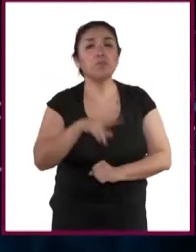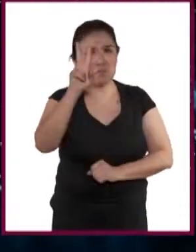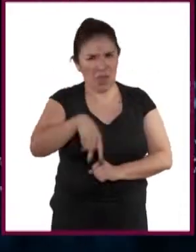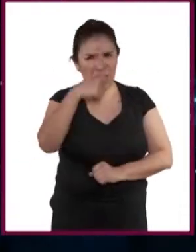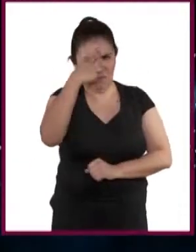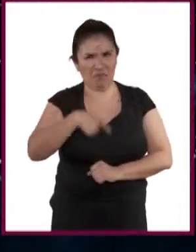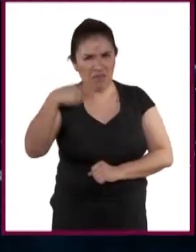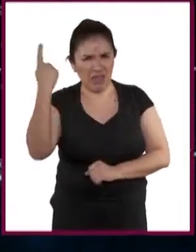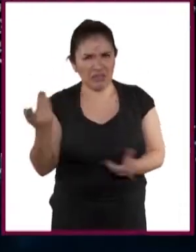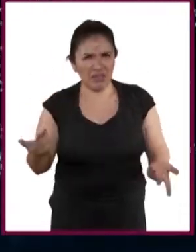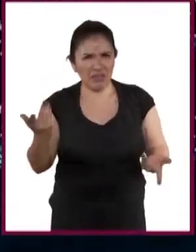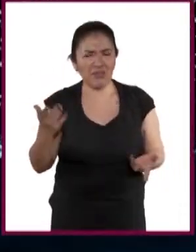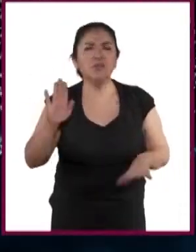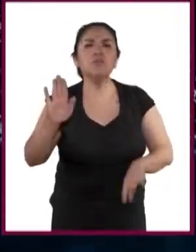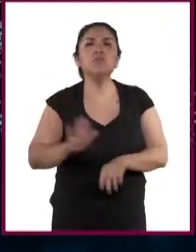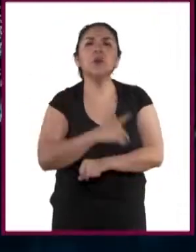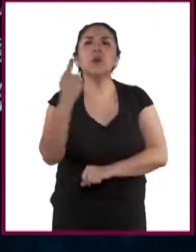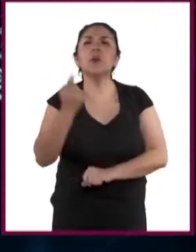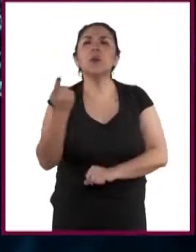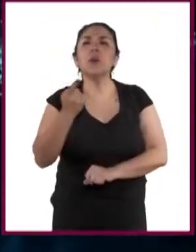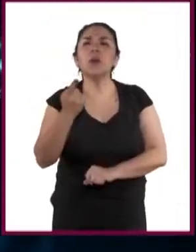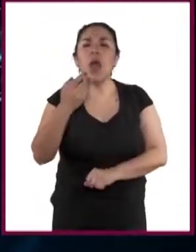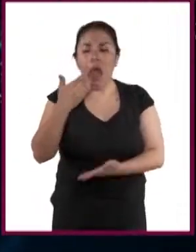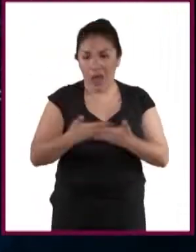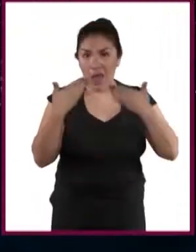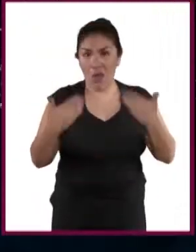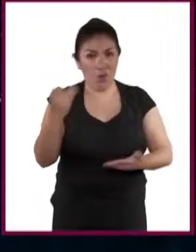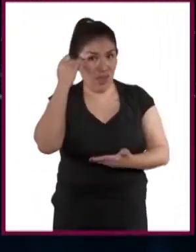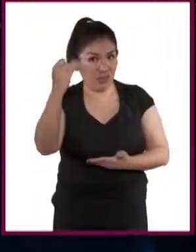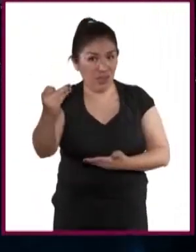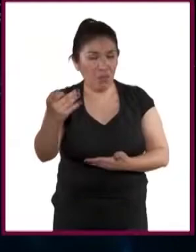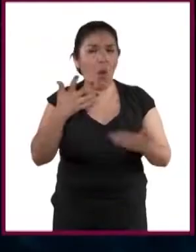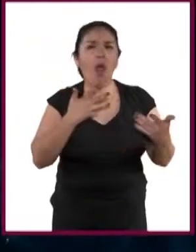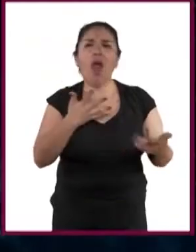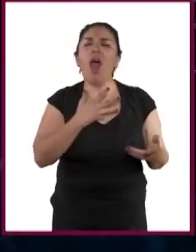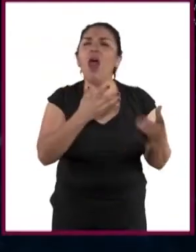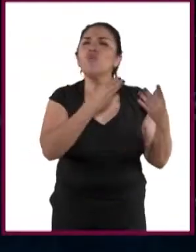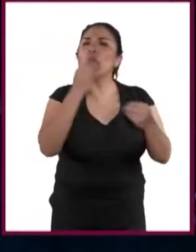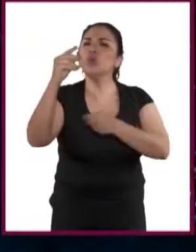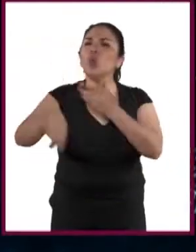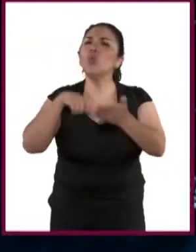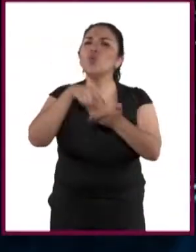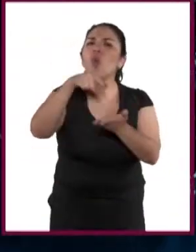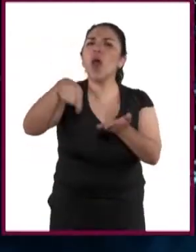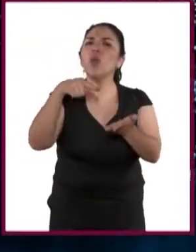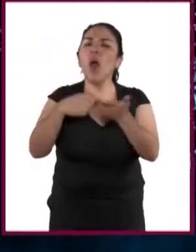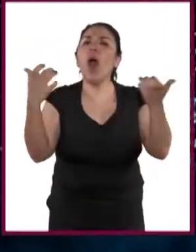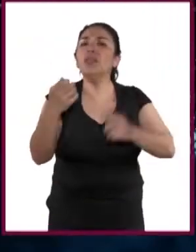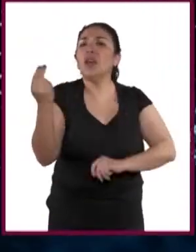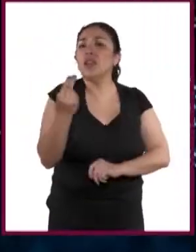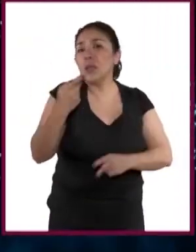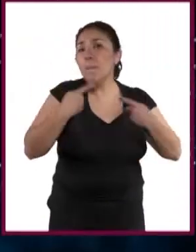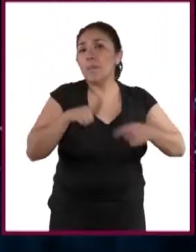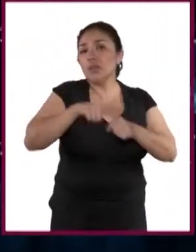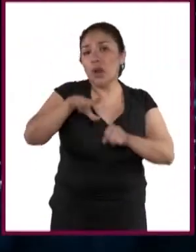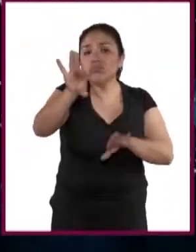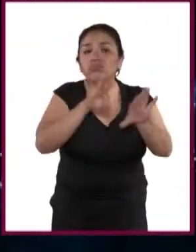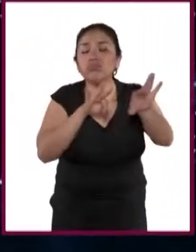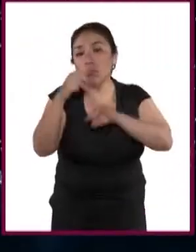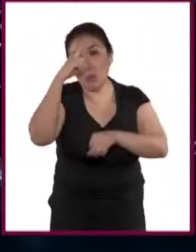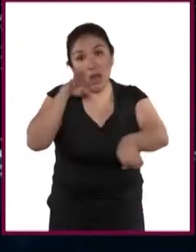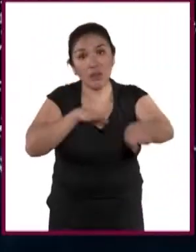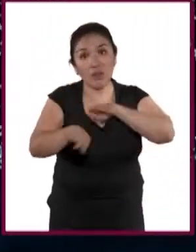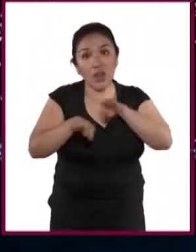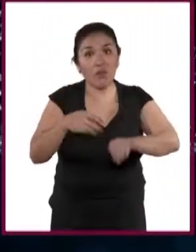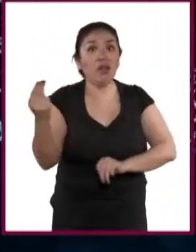Es fácil porque hoy en día hay muchos lugares donde están solicitando personal, donde